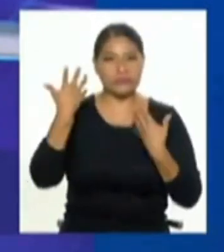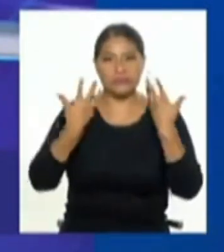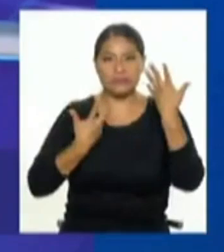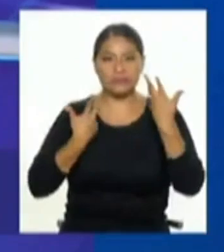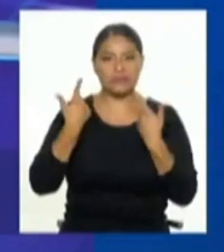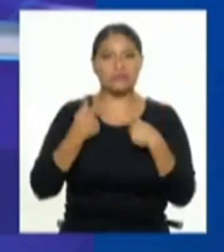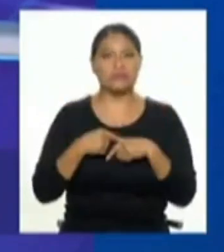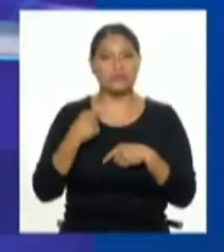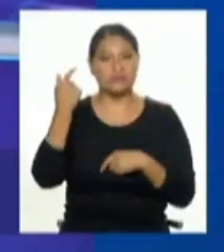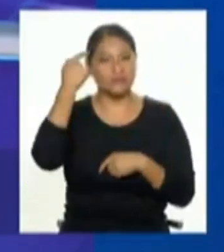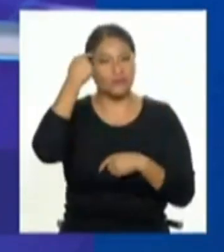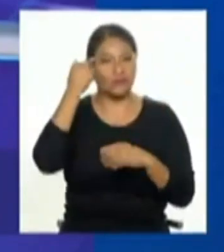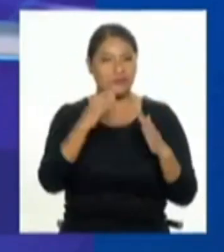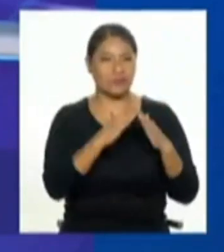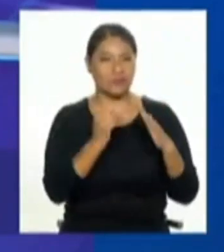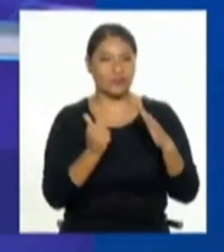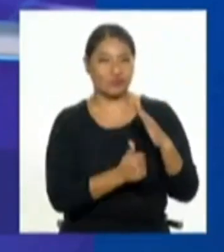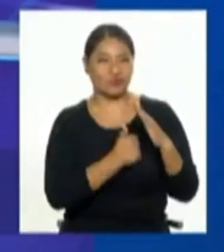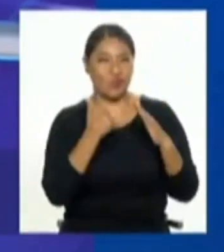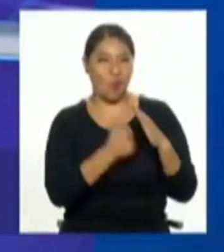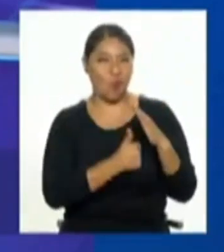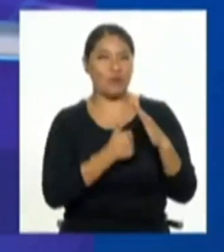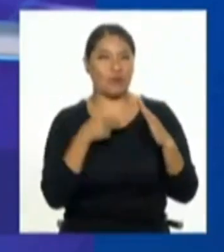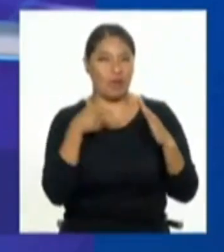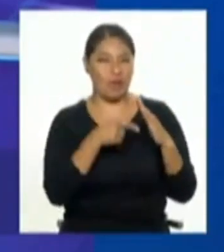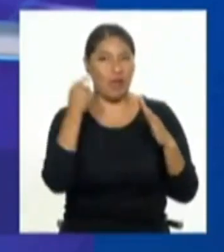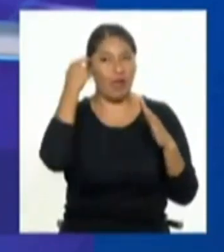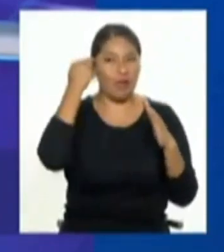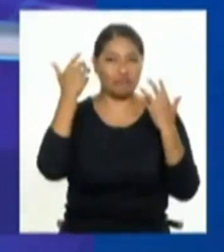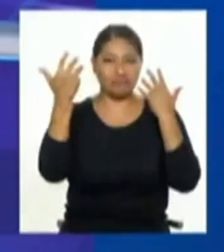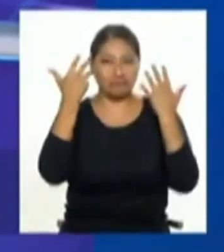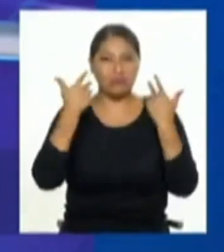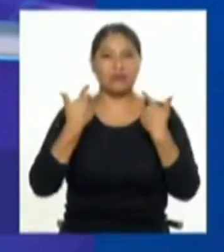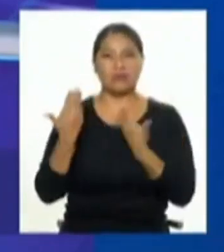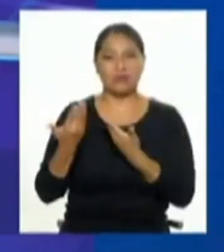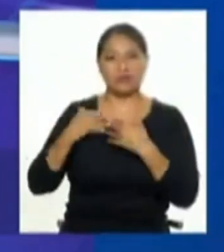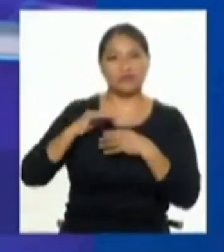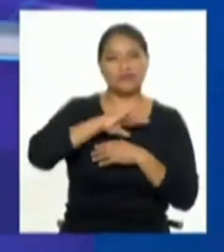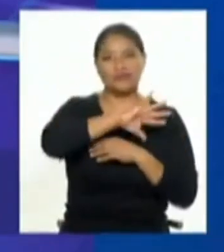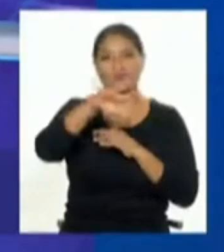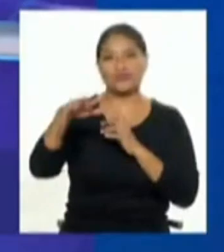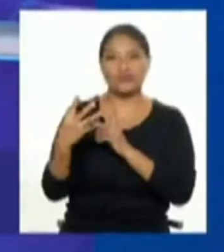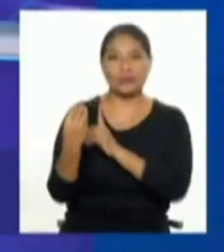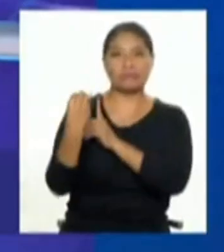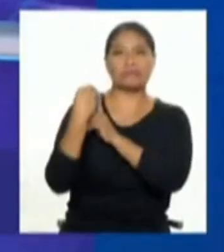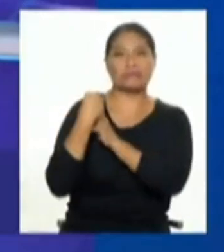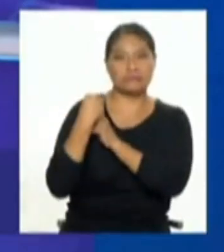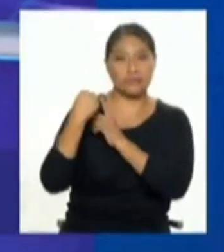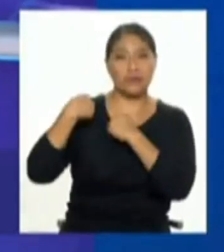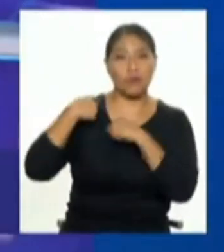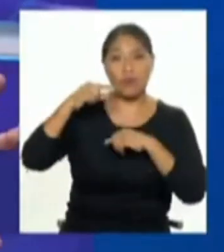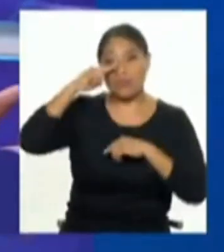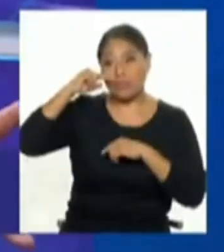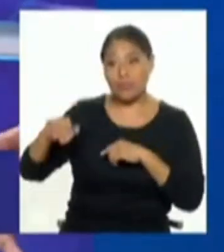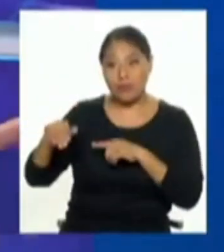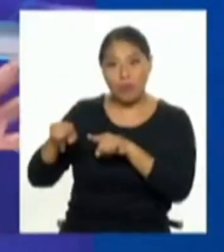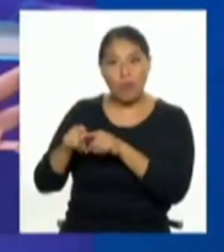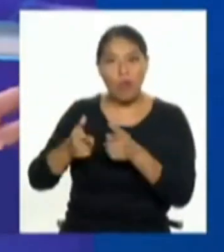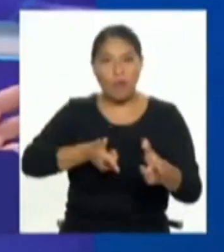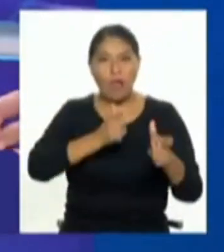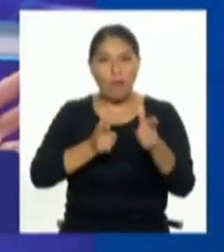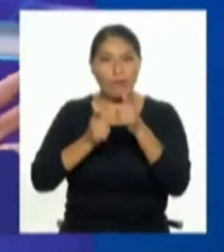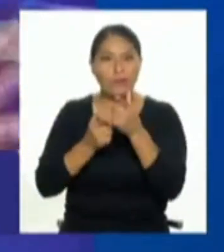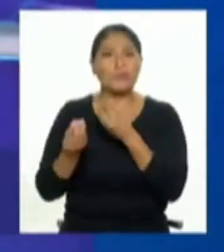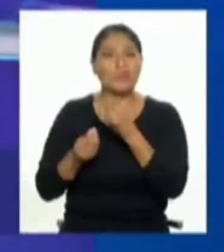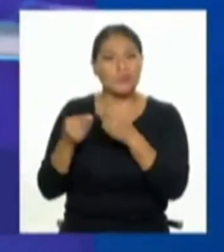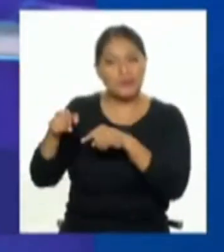hay mucha soledad social si lo quieres llamar de alguna manera y todo eso lo que probablemente vienen estos chicos que terminan disparándole a todo